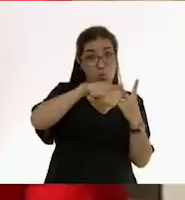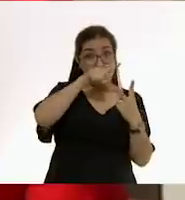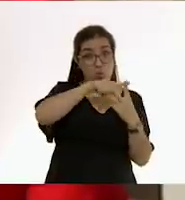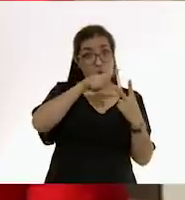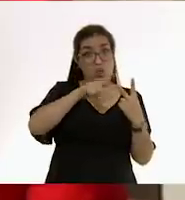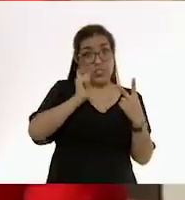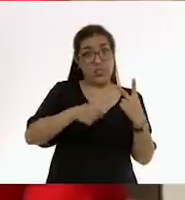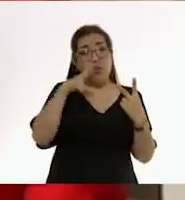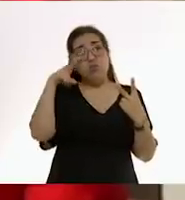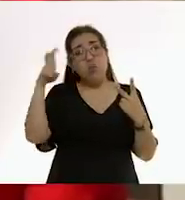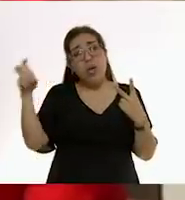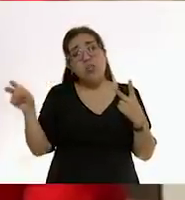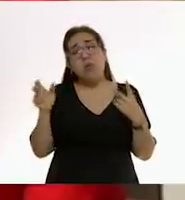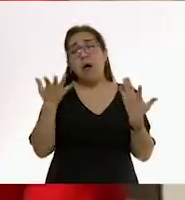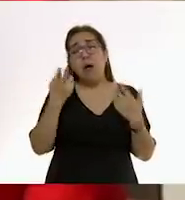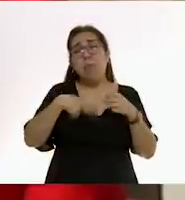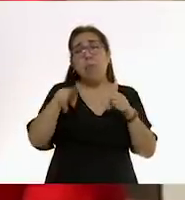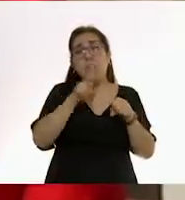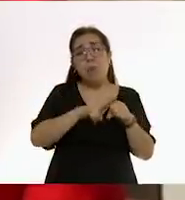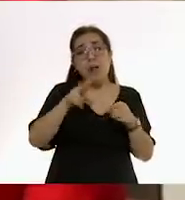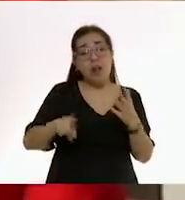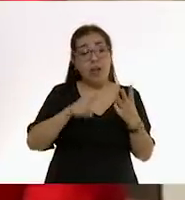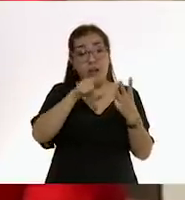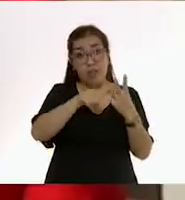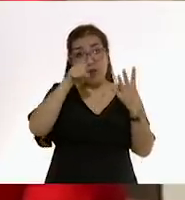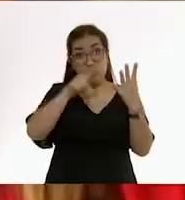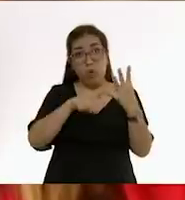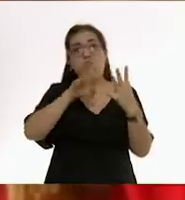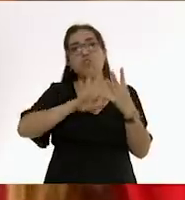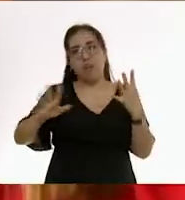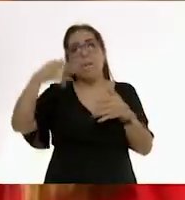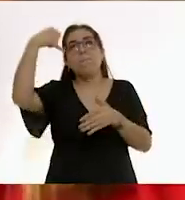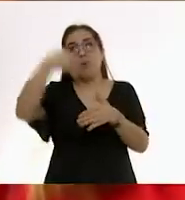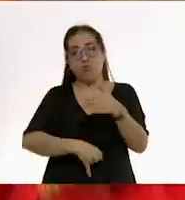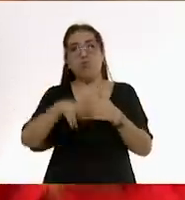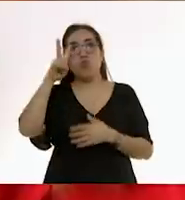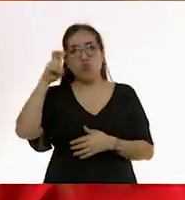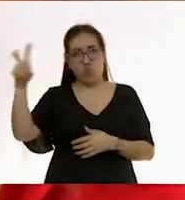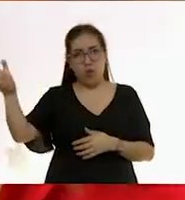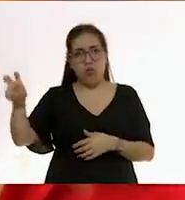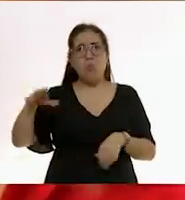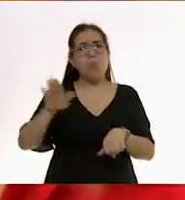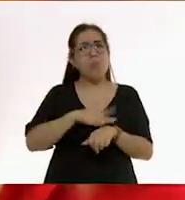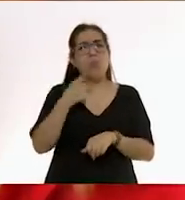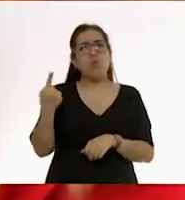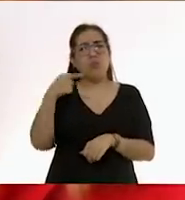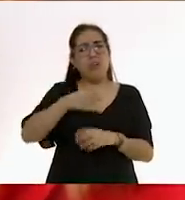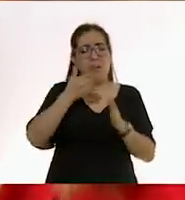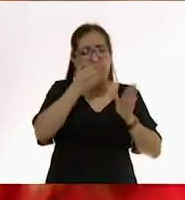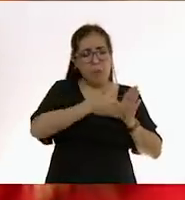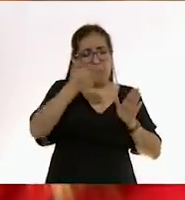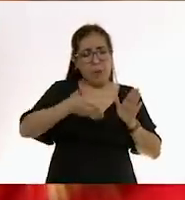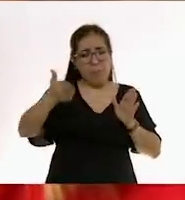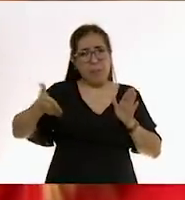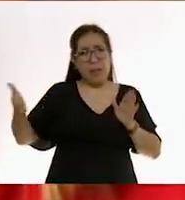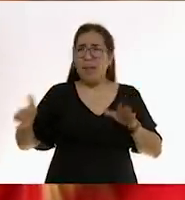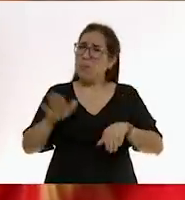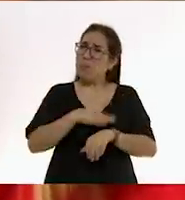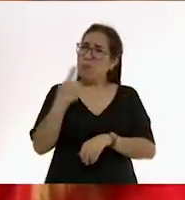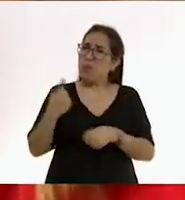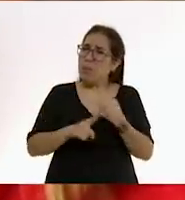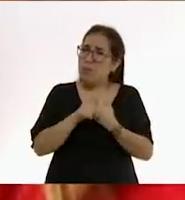sueño ligero. La fase tres y la fase cuatro son de sueño profundo. ¿Por qué esto de que el sueño tenga fases es un problema?